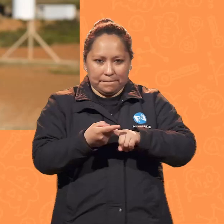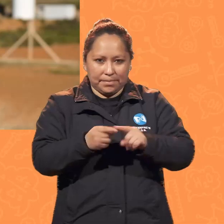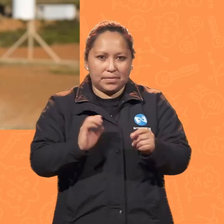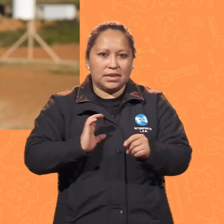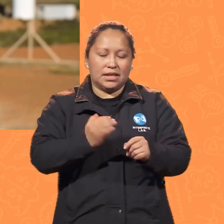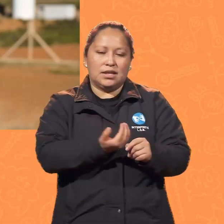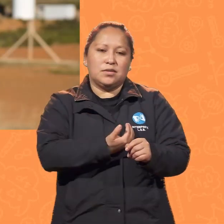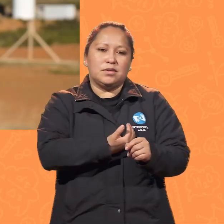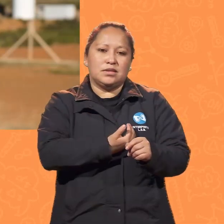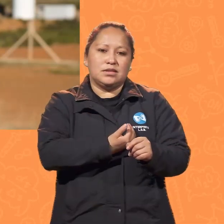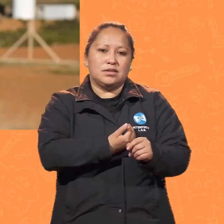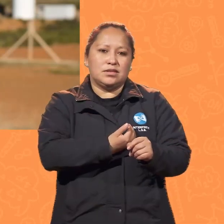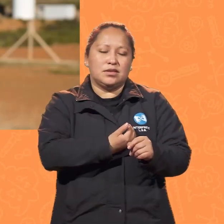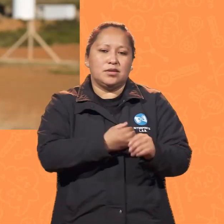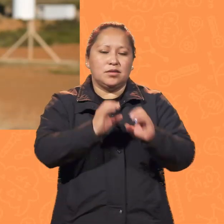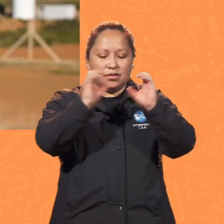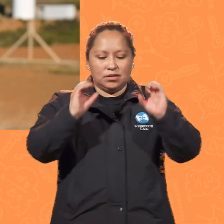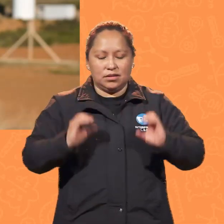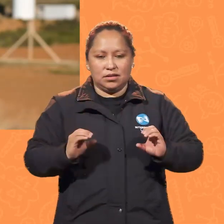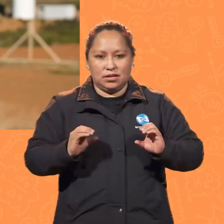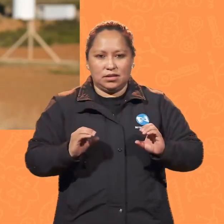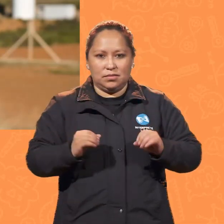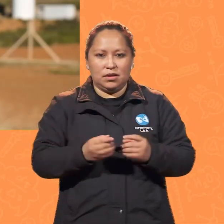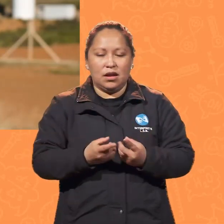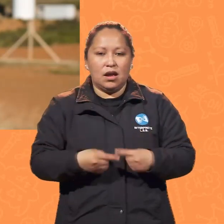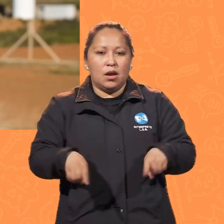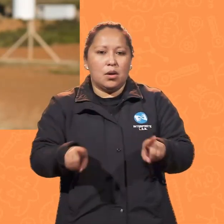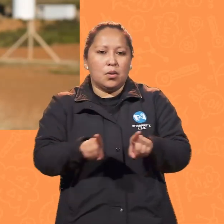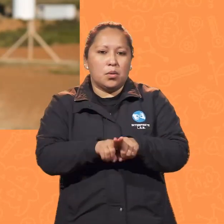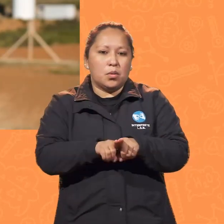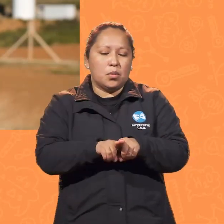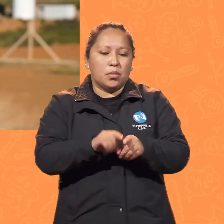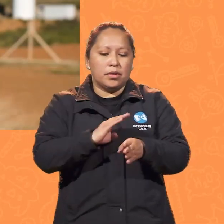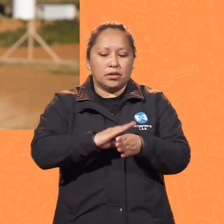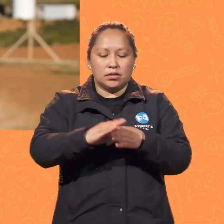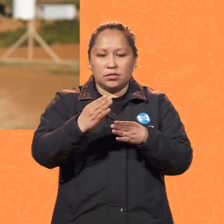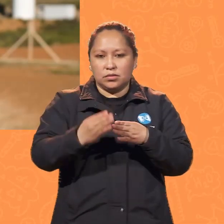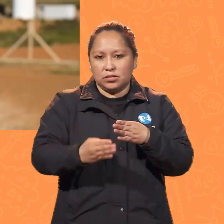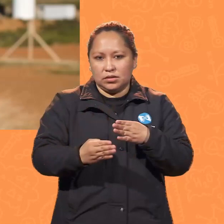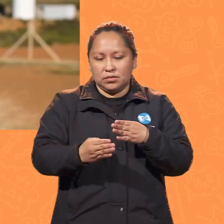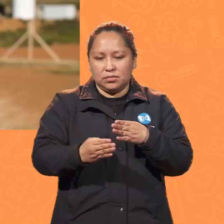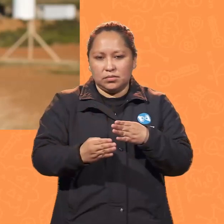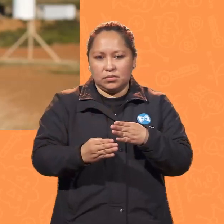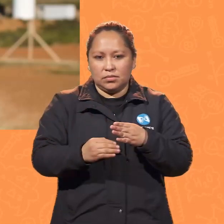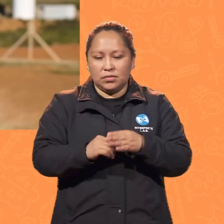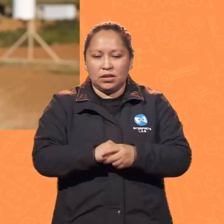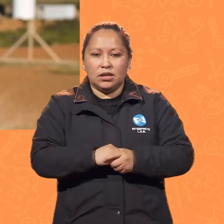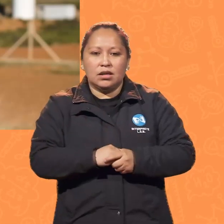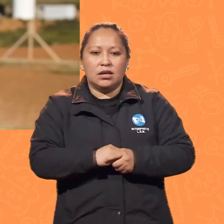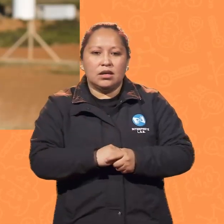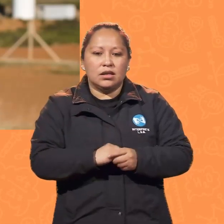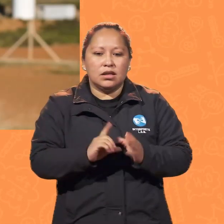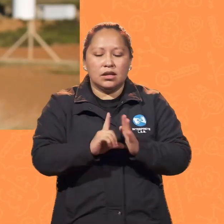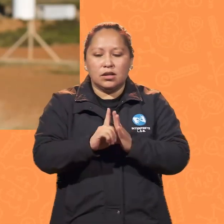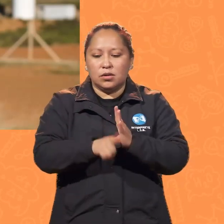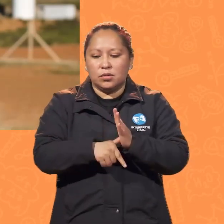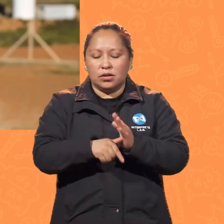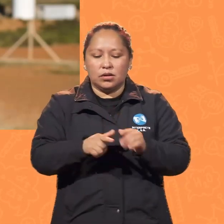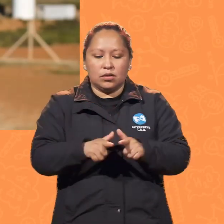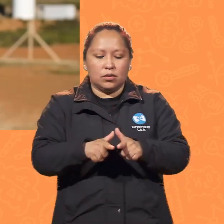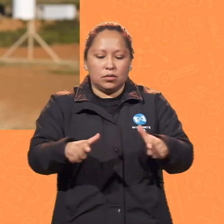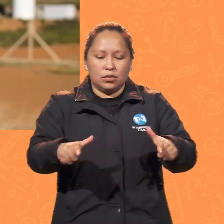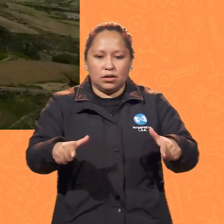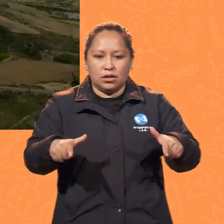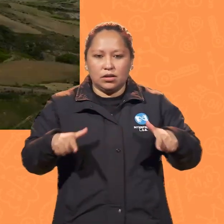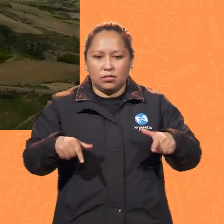que en caso de que haya acabado el ciclo de vida útil de un parque aerogenerador, el desmontaje deja el terreno prácticamente en las